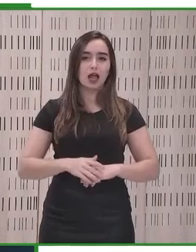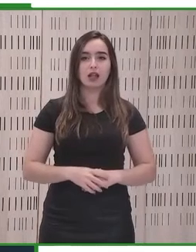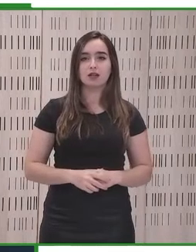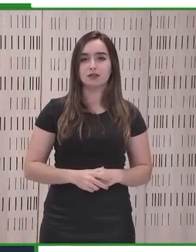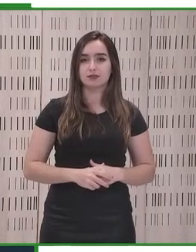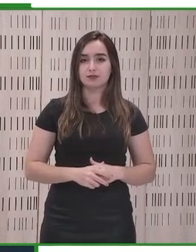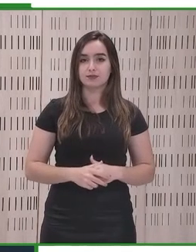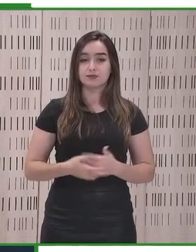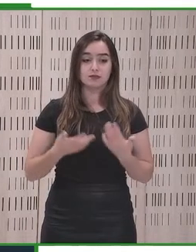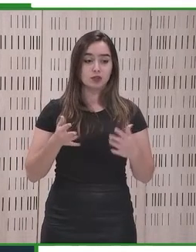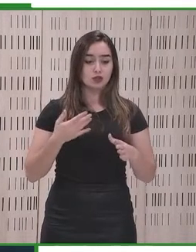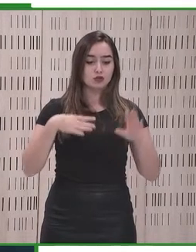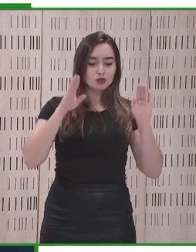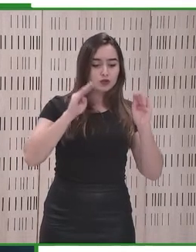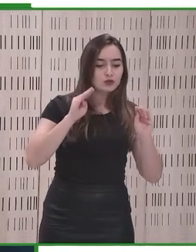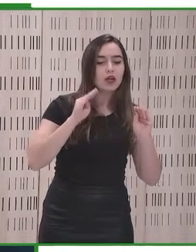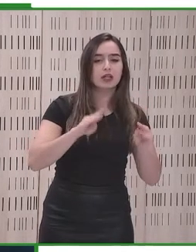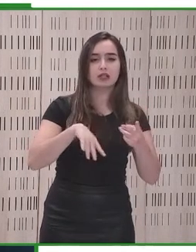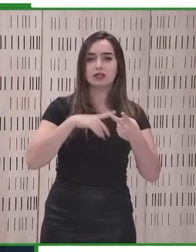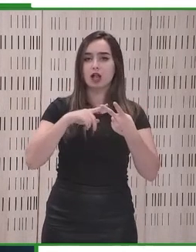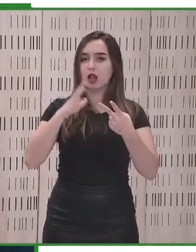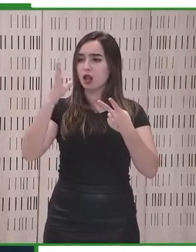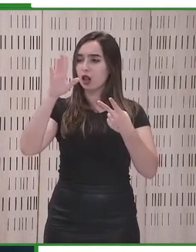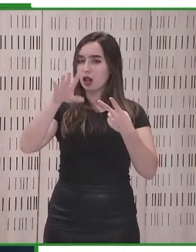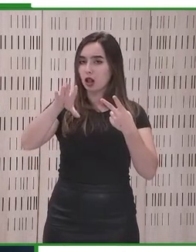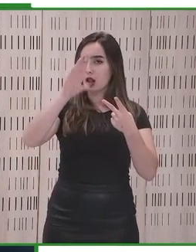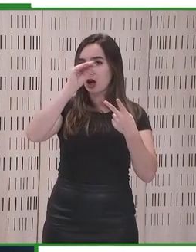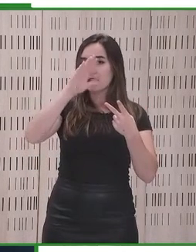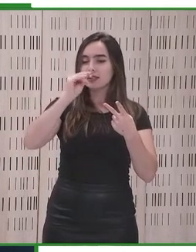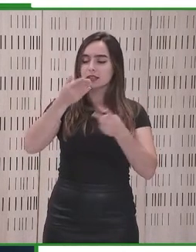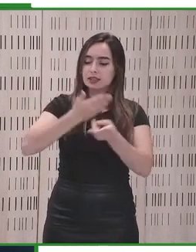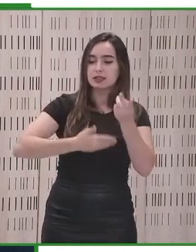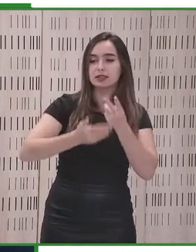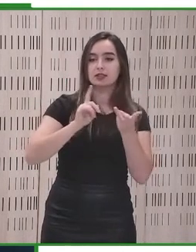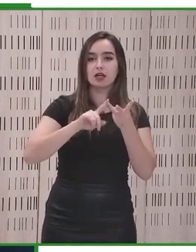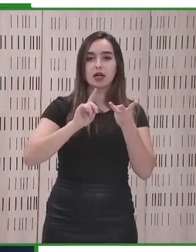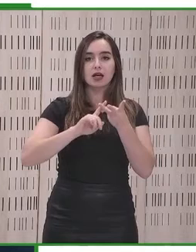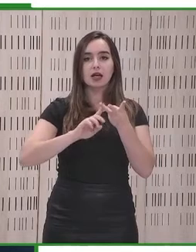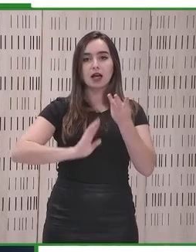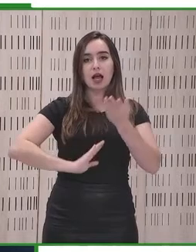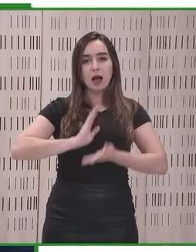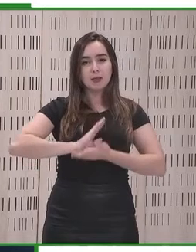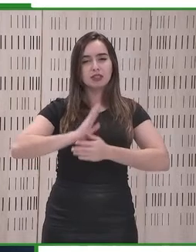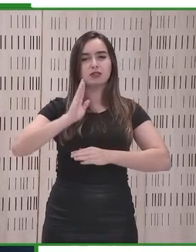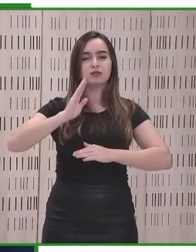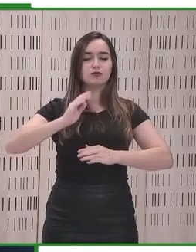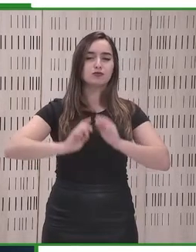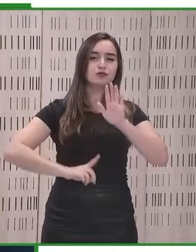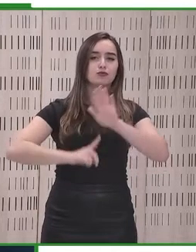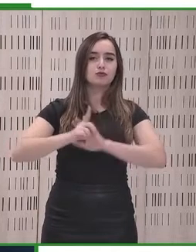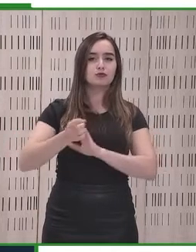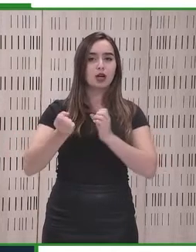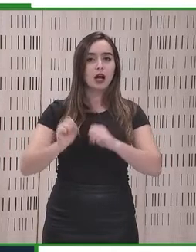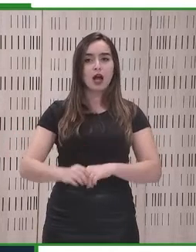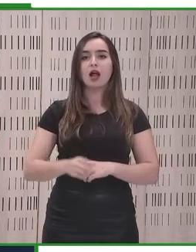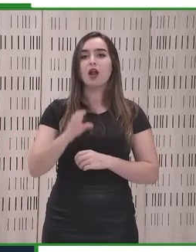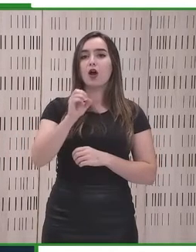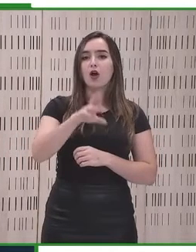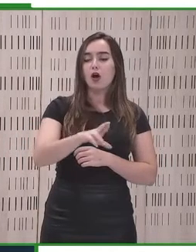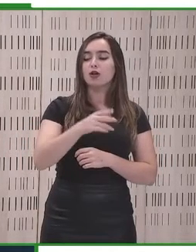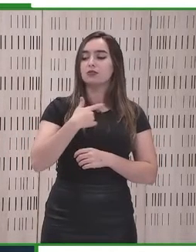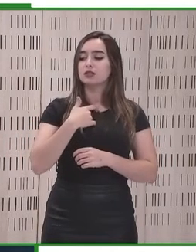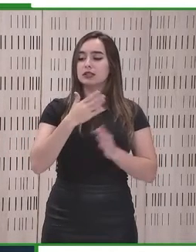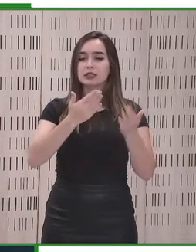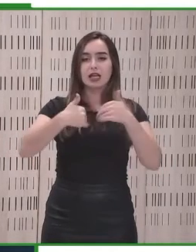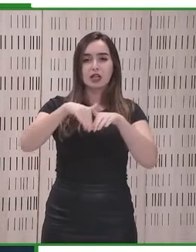va a crear y generar conocimiento mediante la investigación